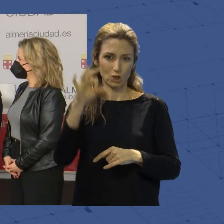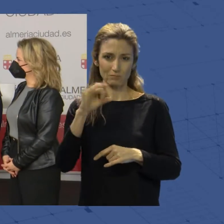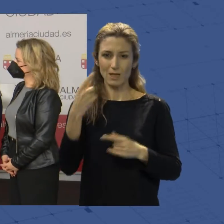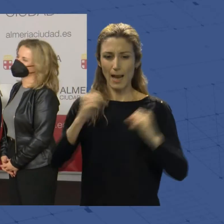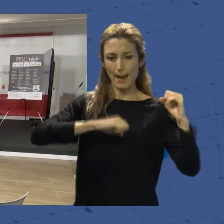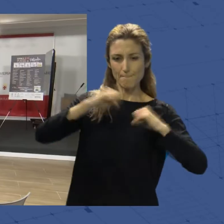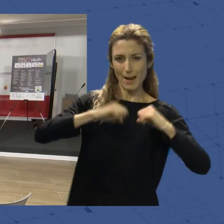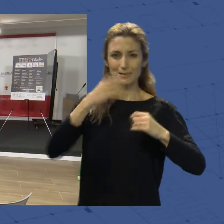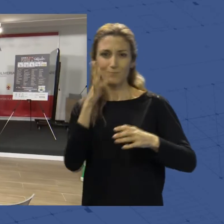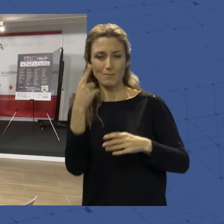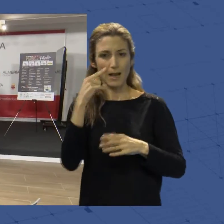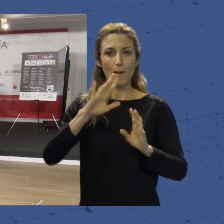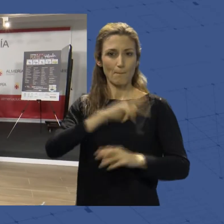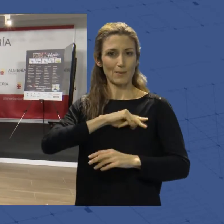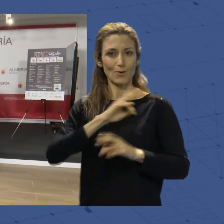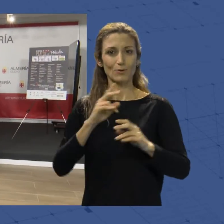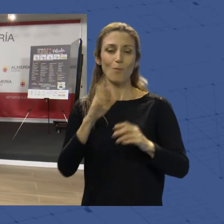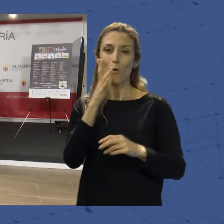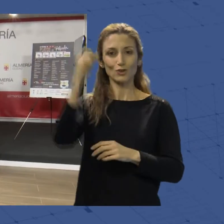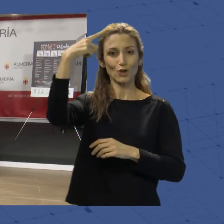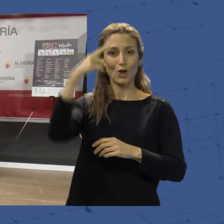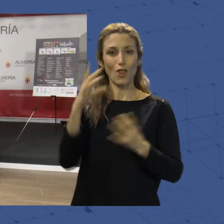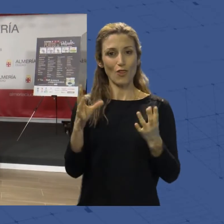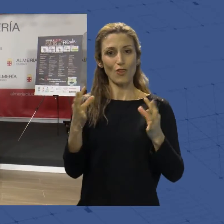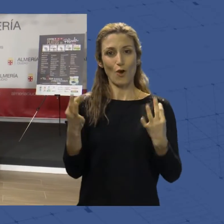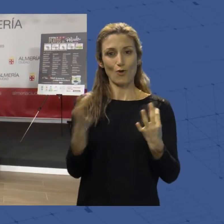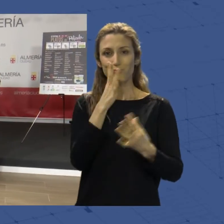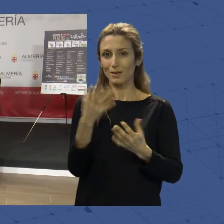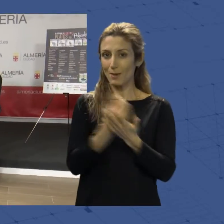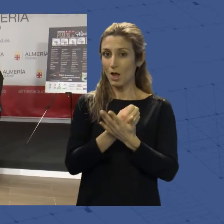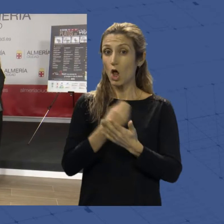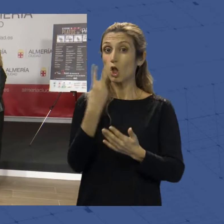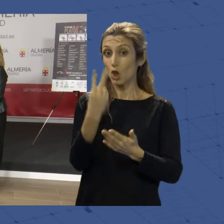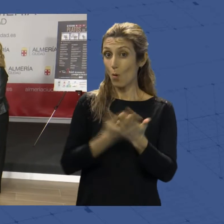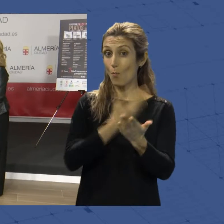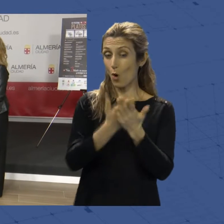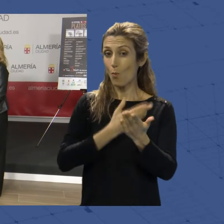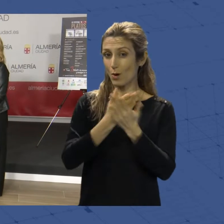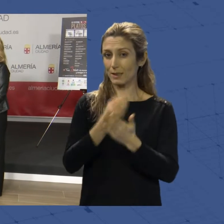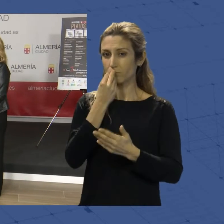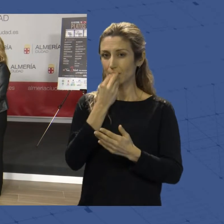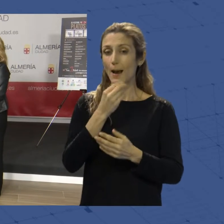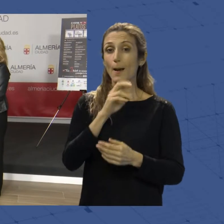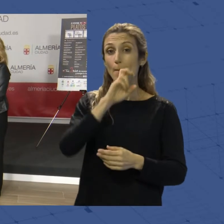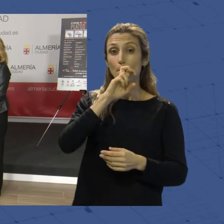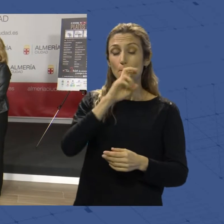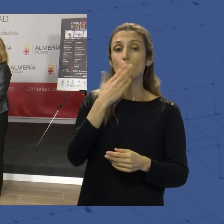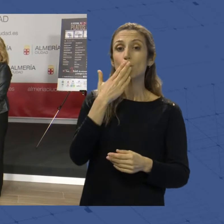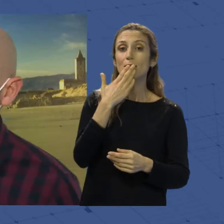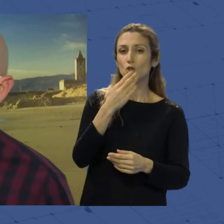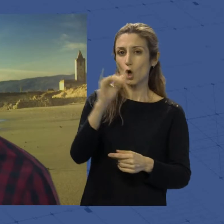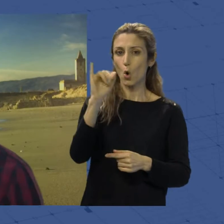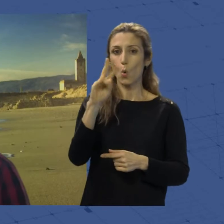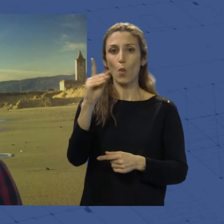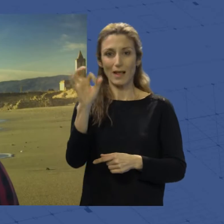los premiados con el sol de oro de esta edición, gracias a dos deliciosas propuestas culinarias, El beso de Judas y La dama y el vagabundo.